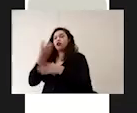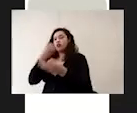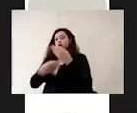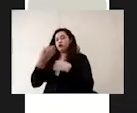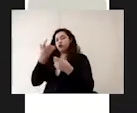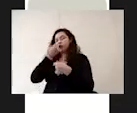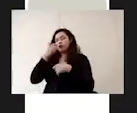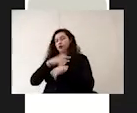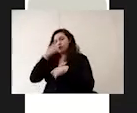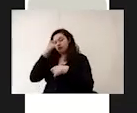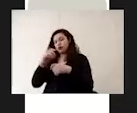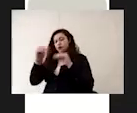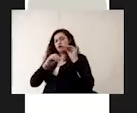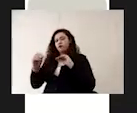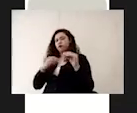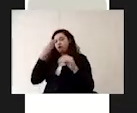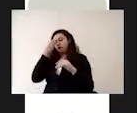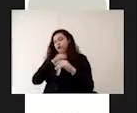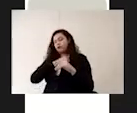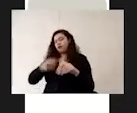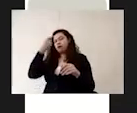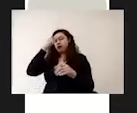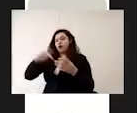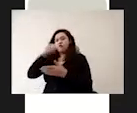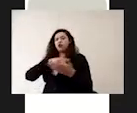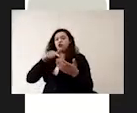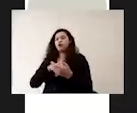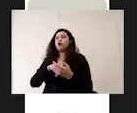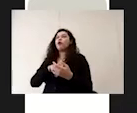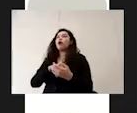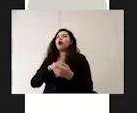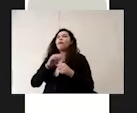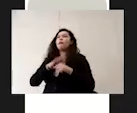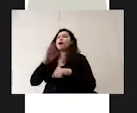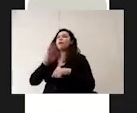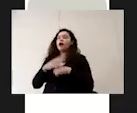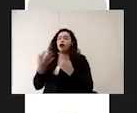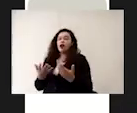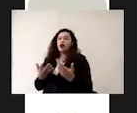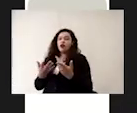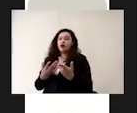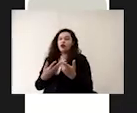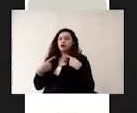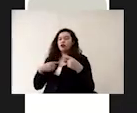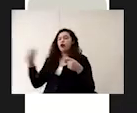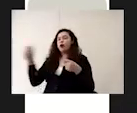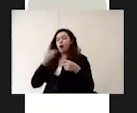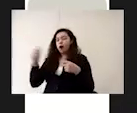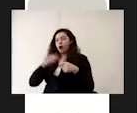colocadas de manera estratégica en los puntos donde hay mayor circulación de personas